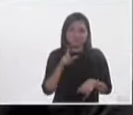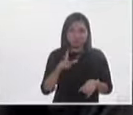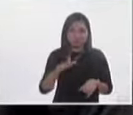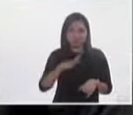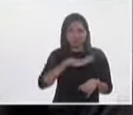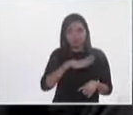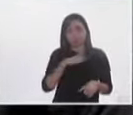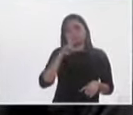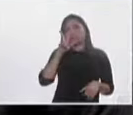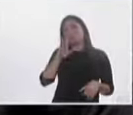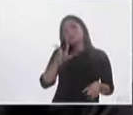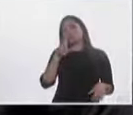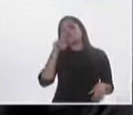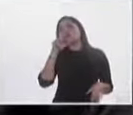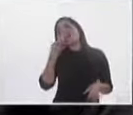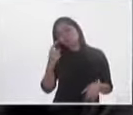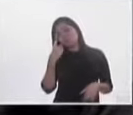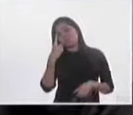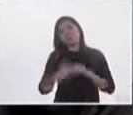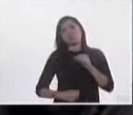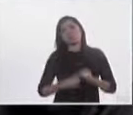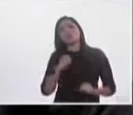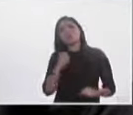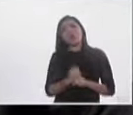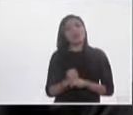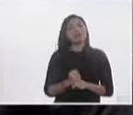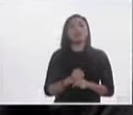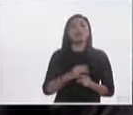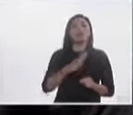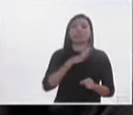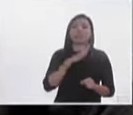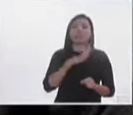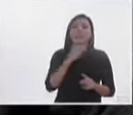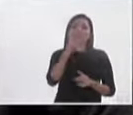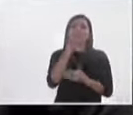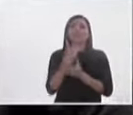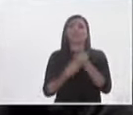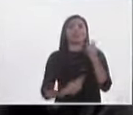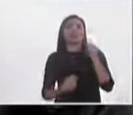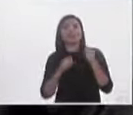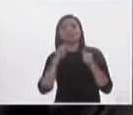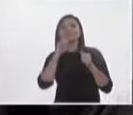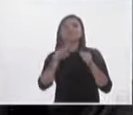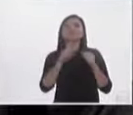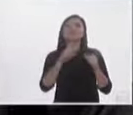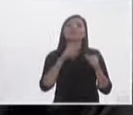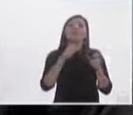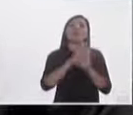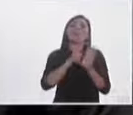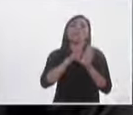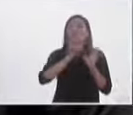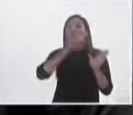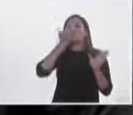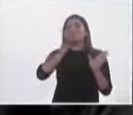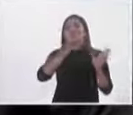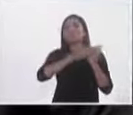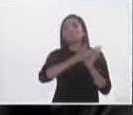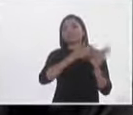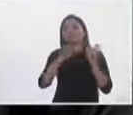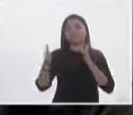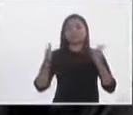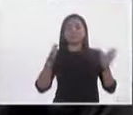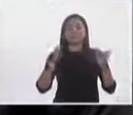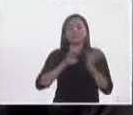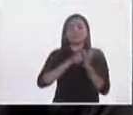18, 21 años de bipartidismo práctico en un multipartidismo teórico, en realidad lo que